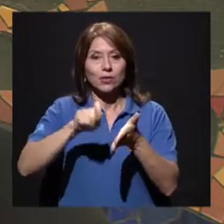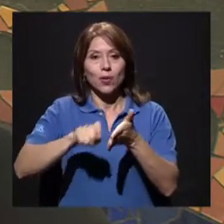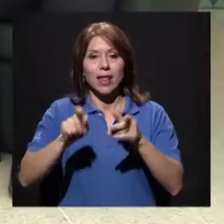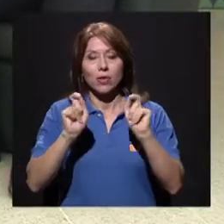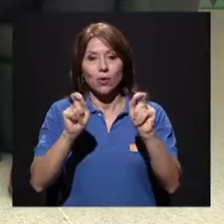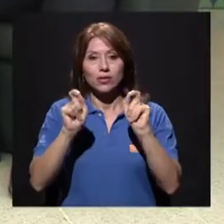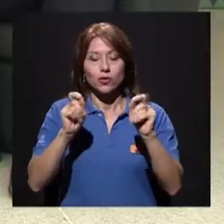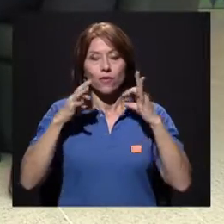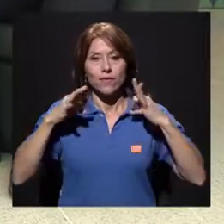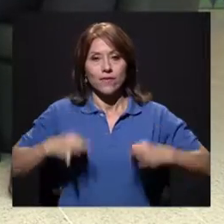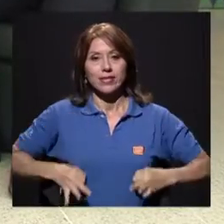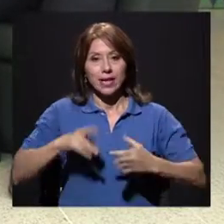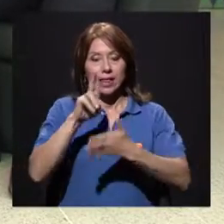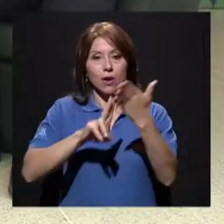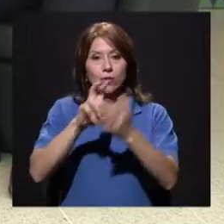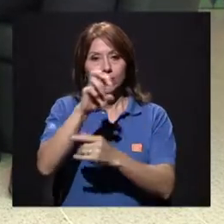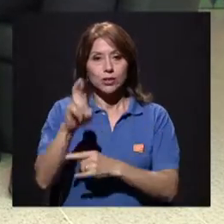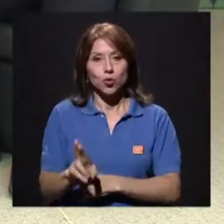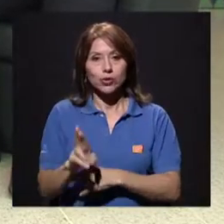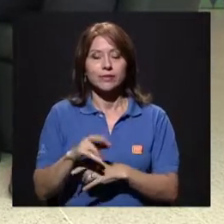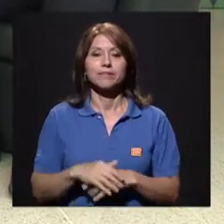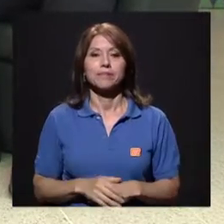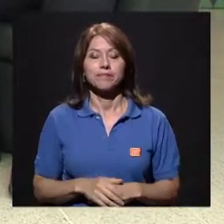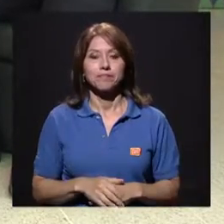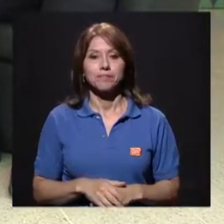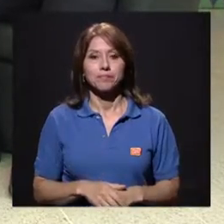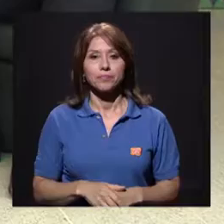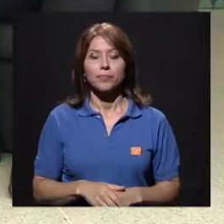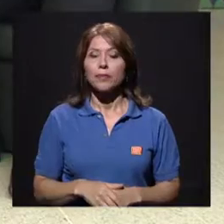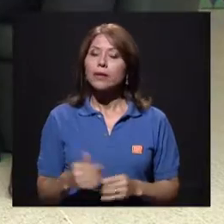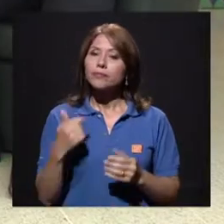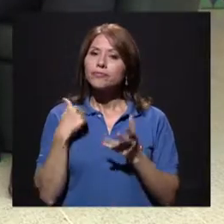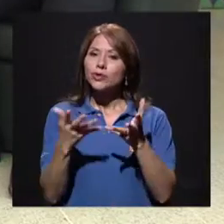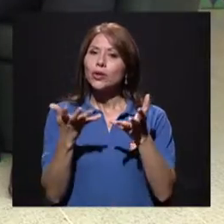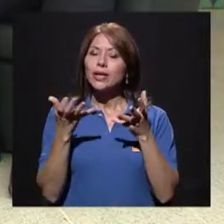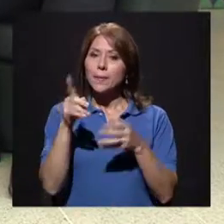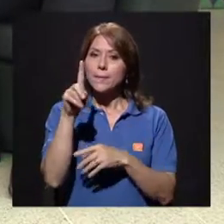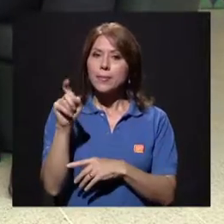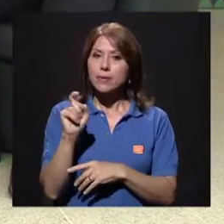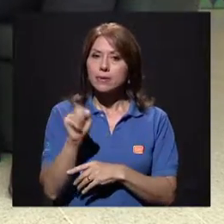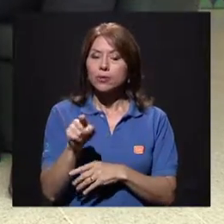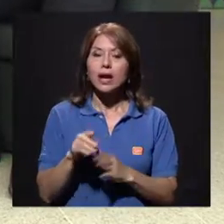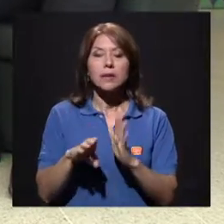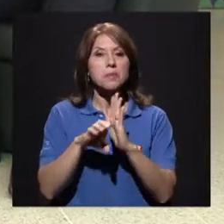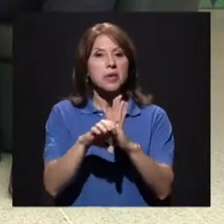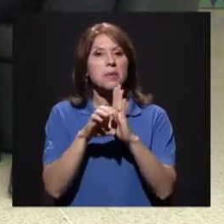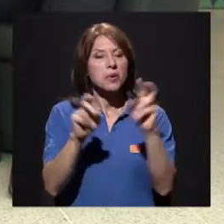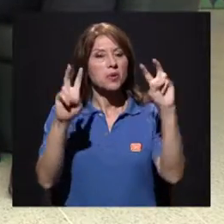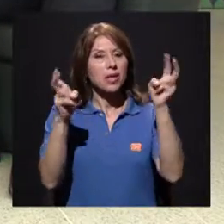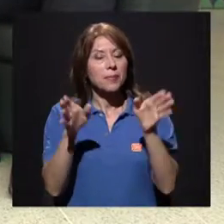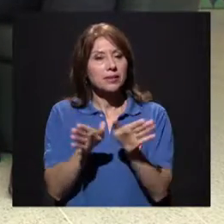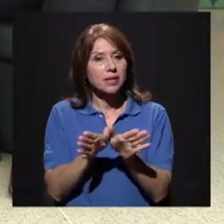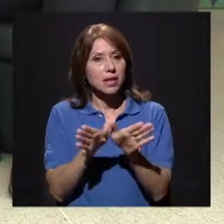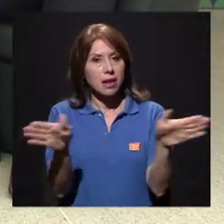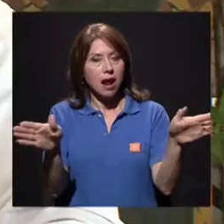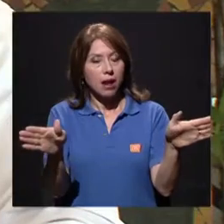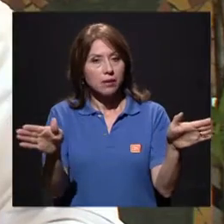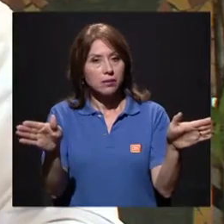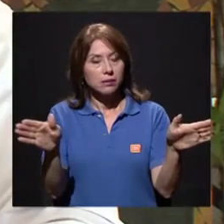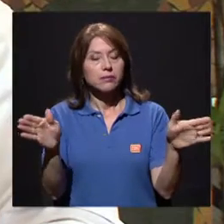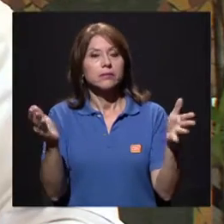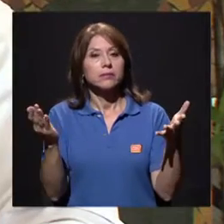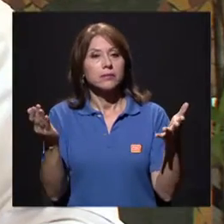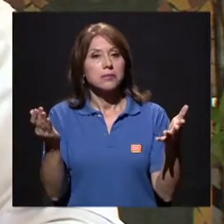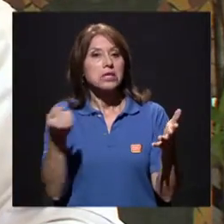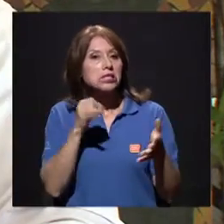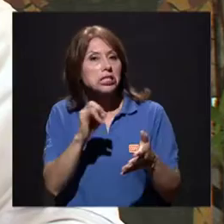Rica. Donoval, yo quería preguntarle con respecto a los aspectos como generales, a lo largo de tomar en